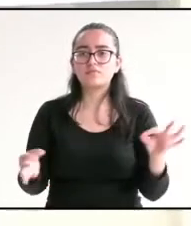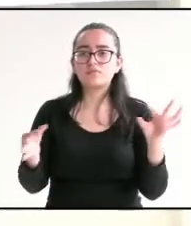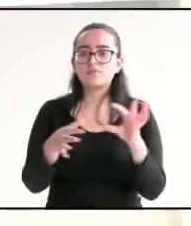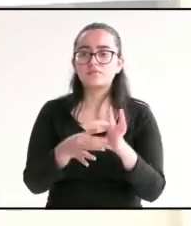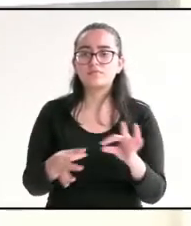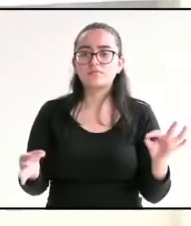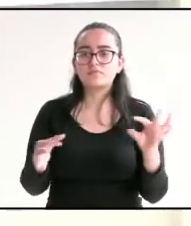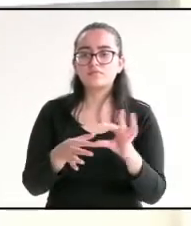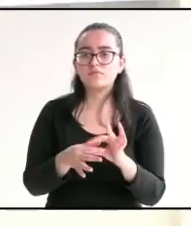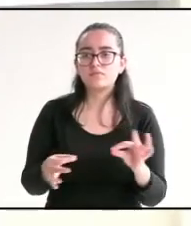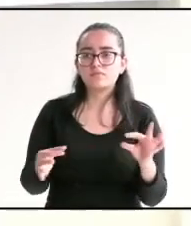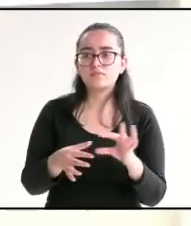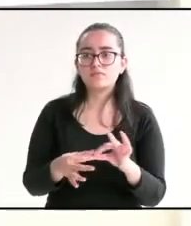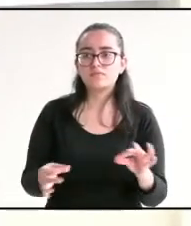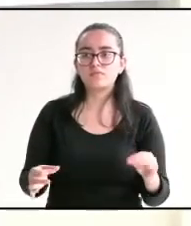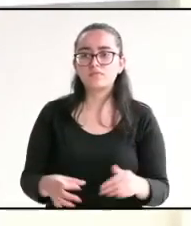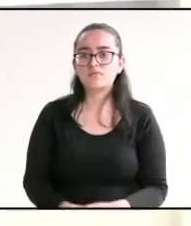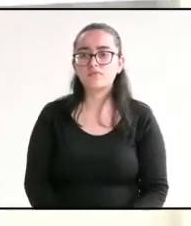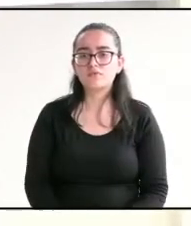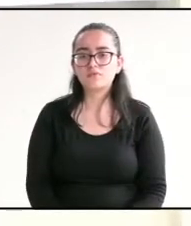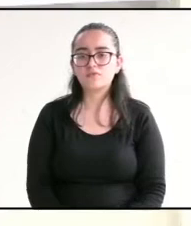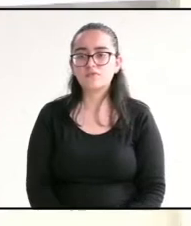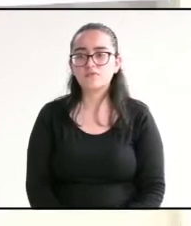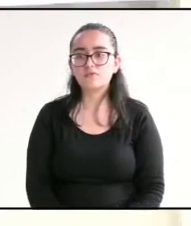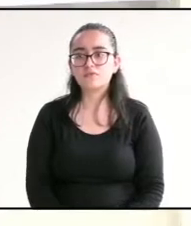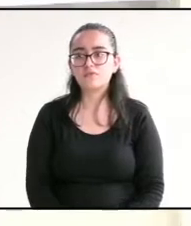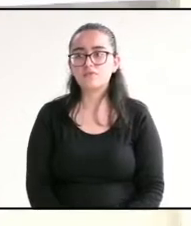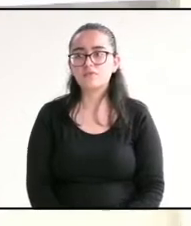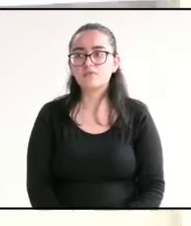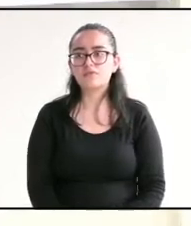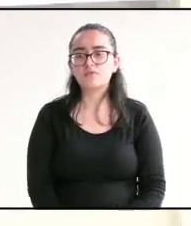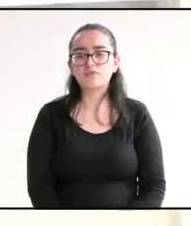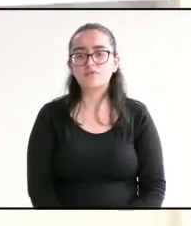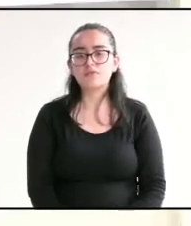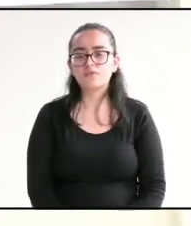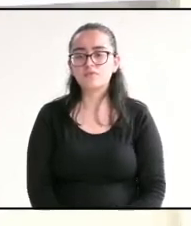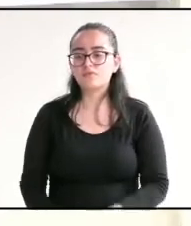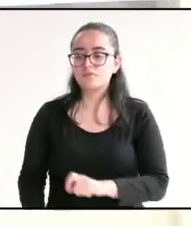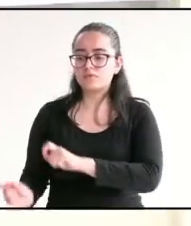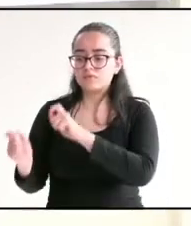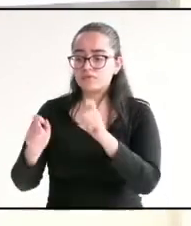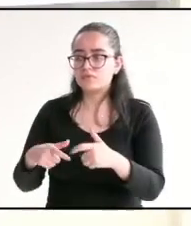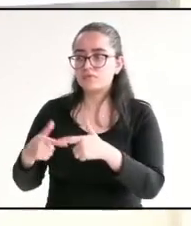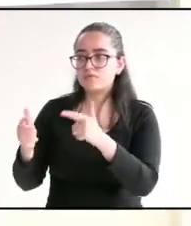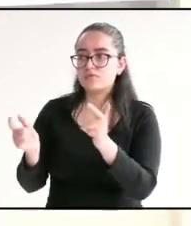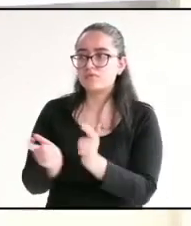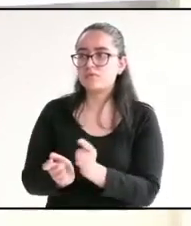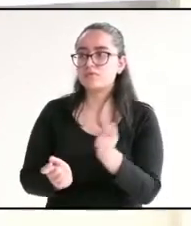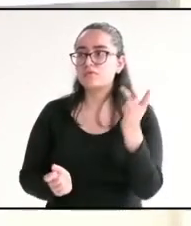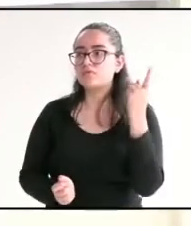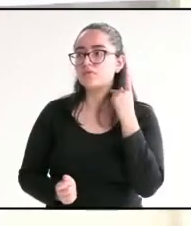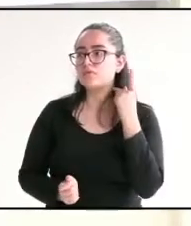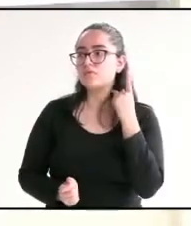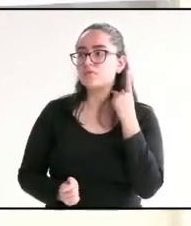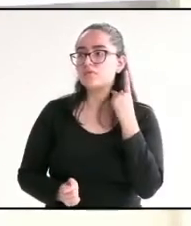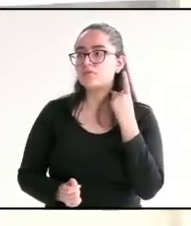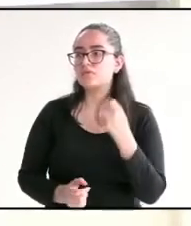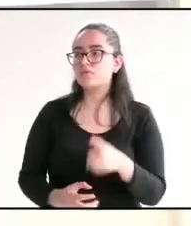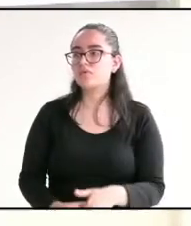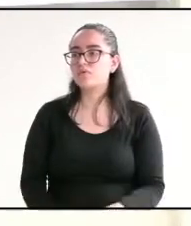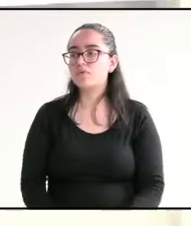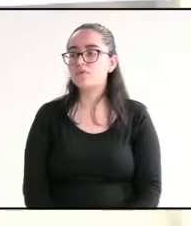uno de estos tendrán ustedes adelante, candidato. No, que falté yo la